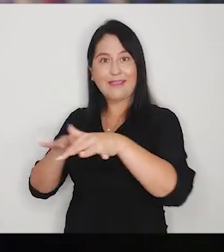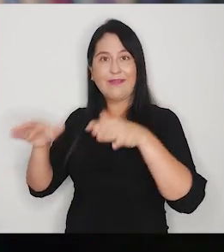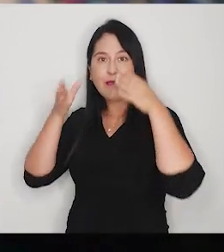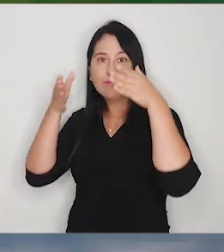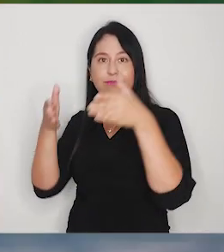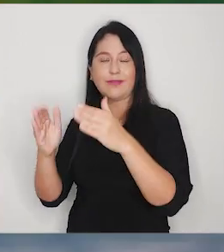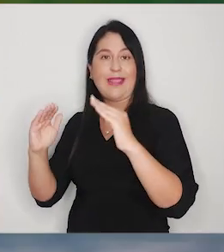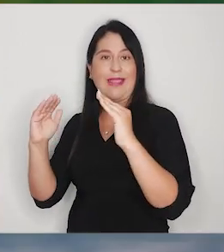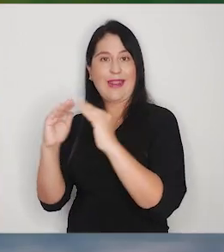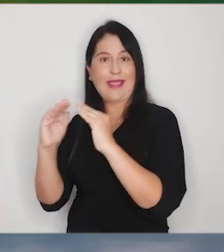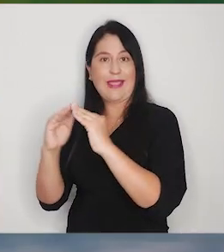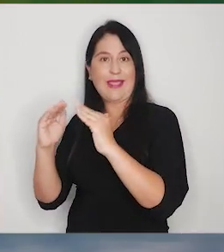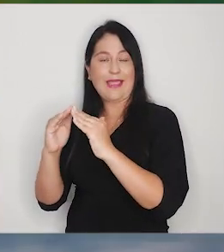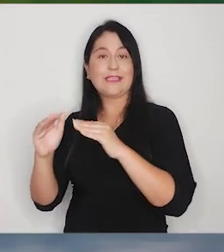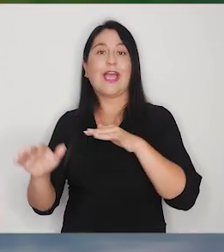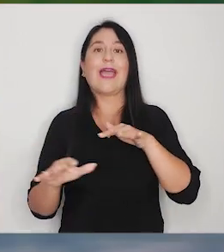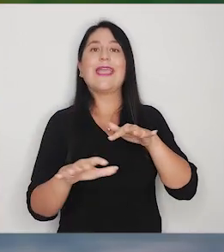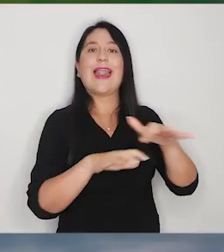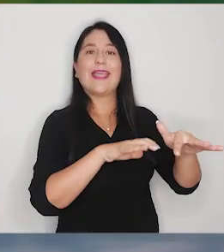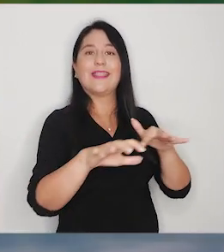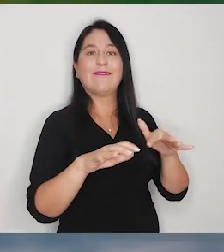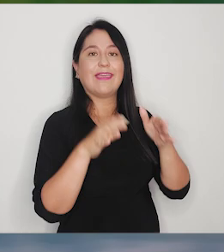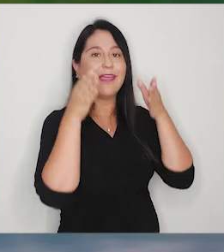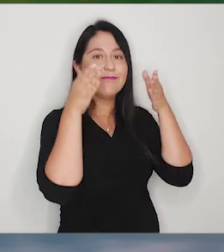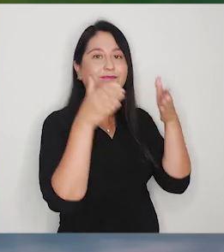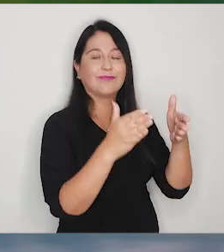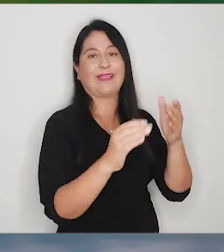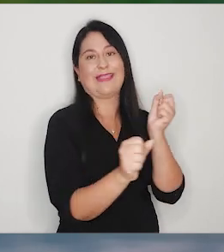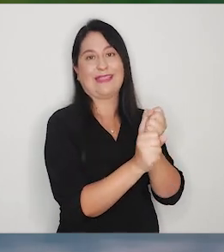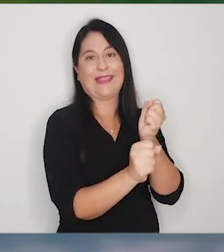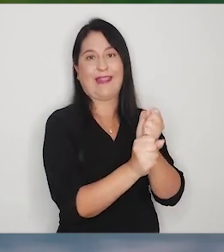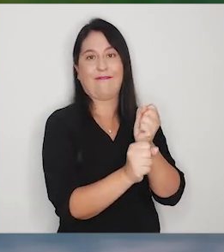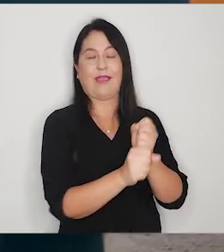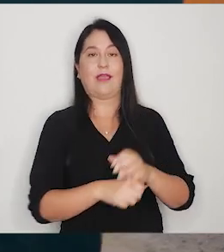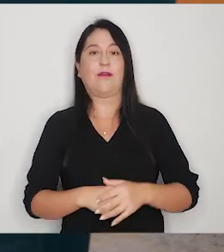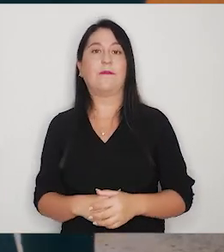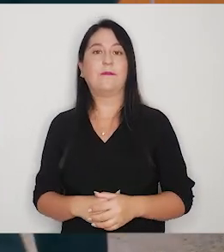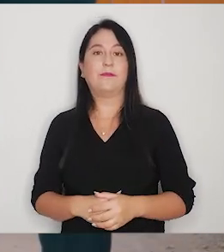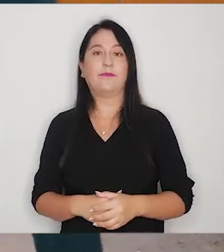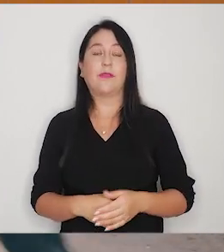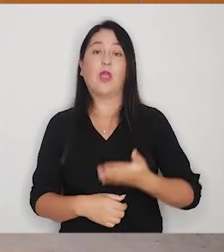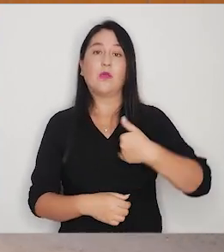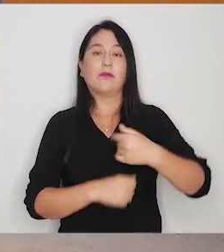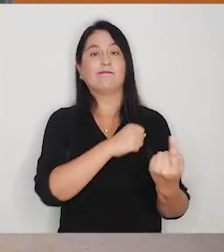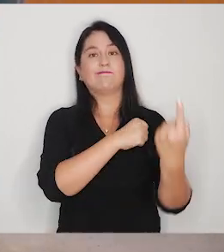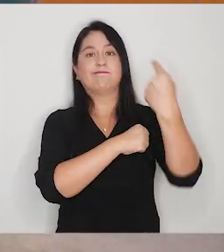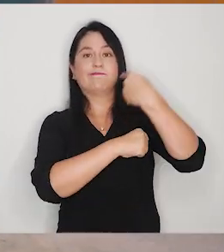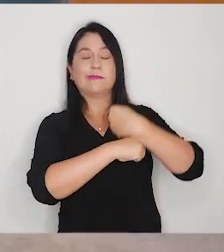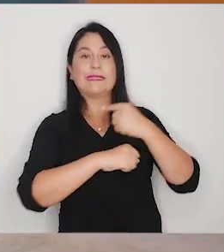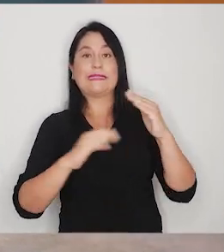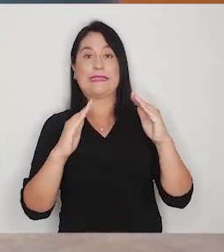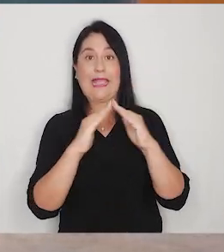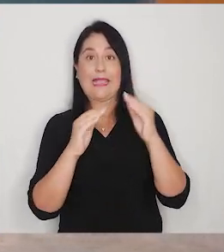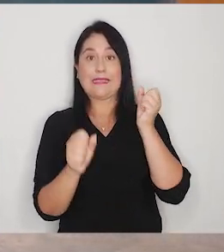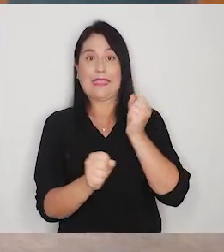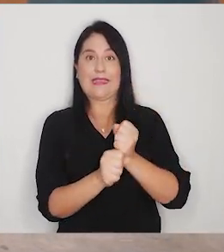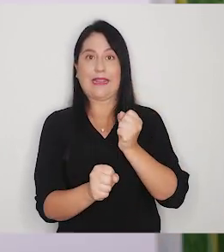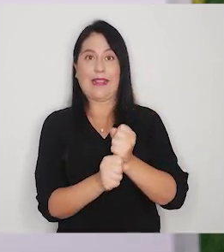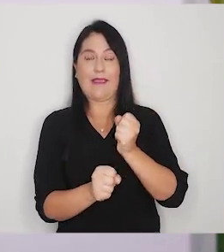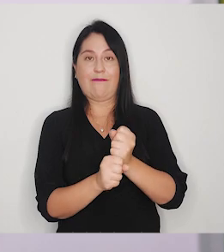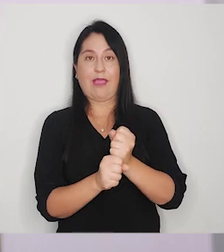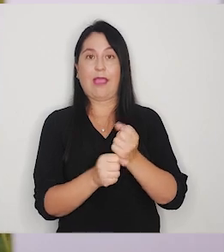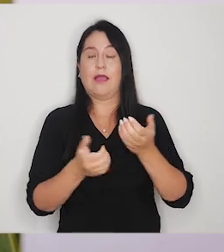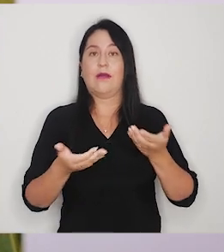labores destinadas al hogar y las labores que tienen que ver con el trabajo propiamente tal. Desde que nos vimos forzados a hacer el